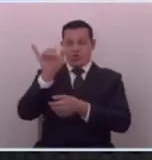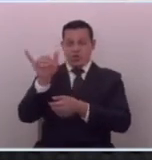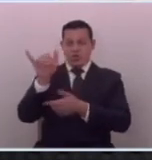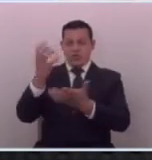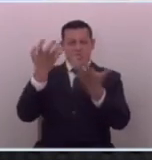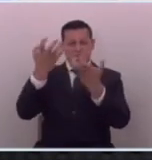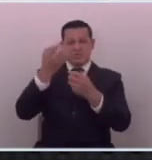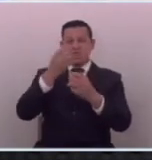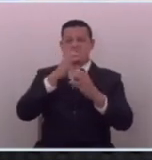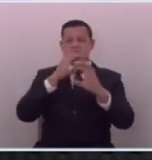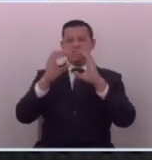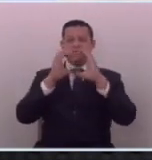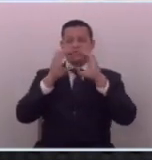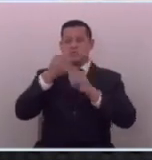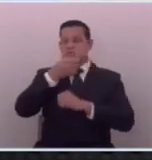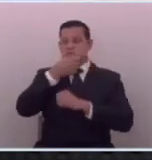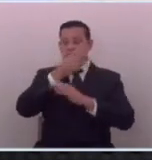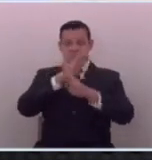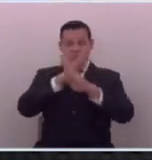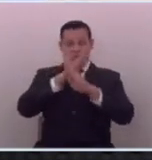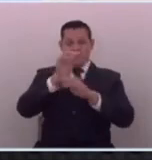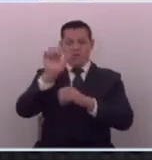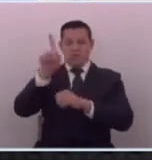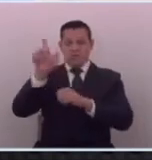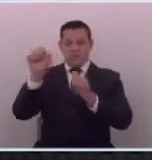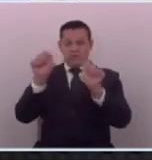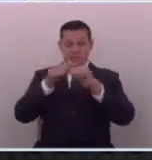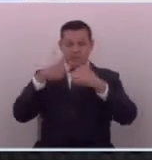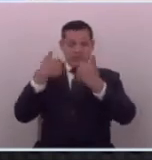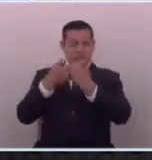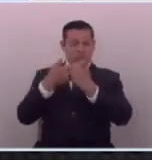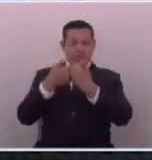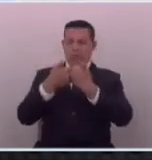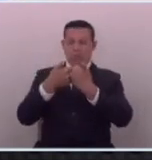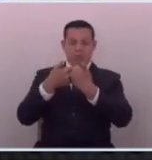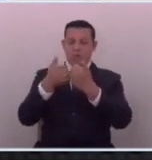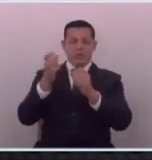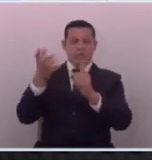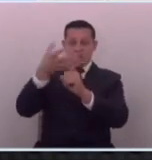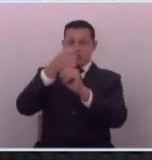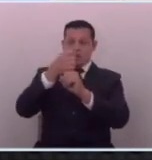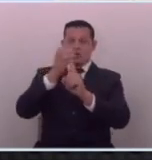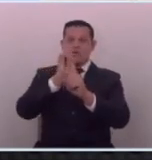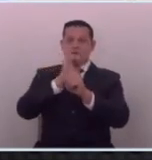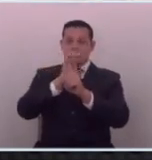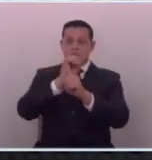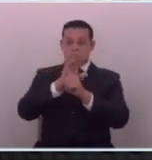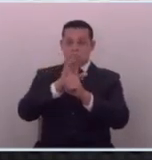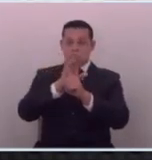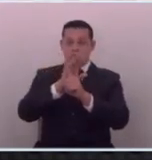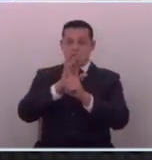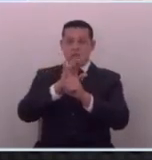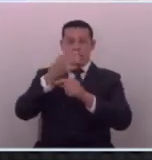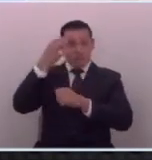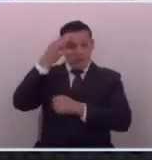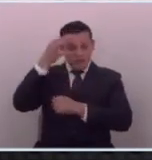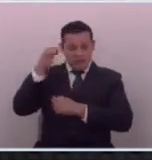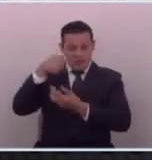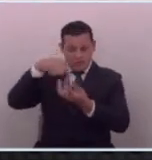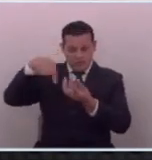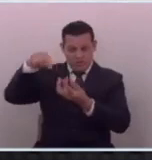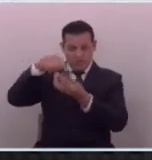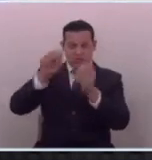a varios ¿los defendió APES? no y yo retomo el consejo de Romeo Auerbach creen